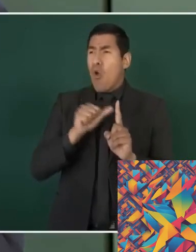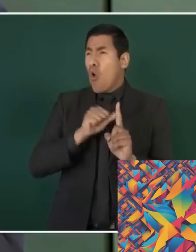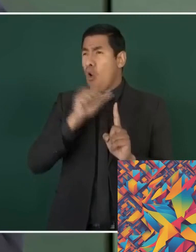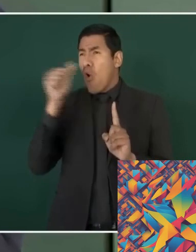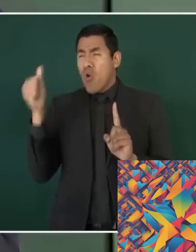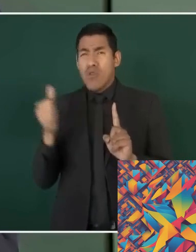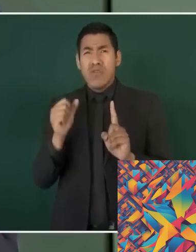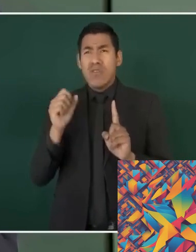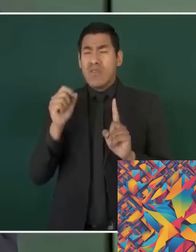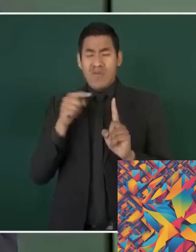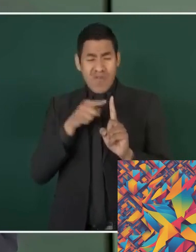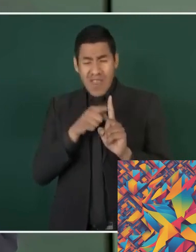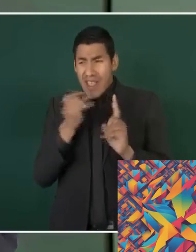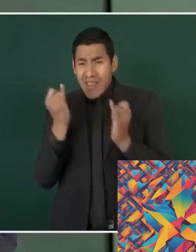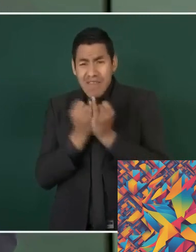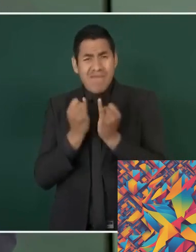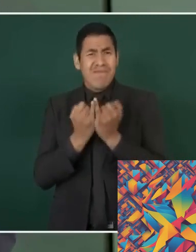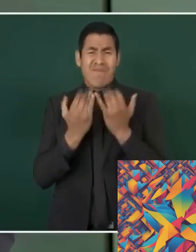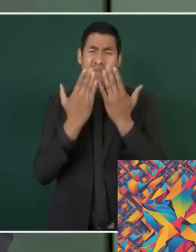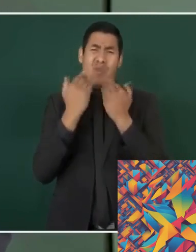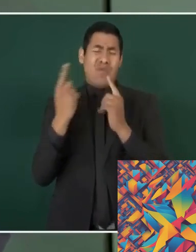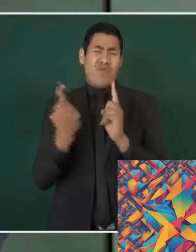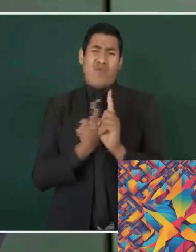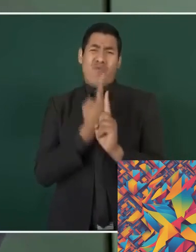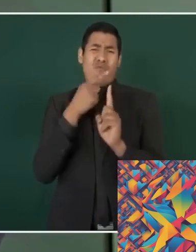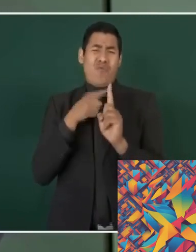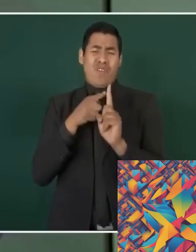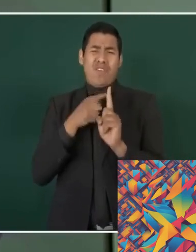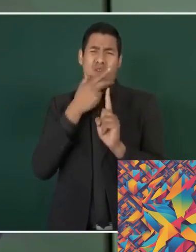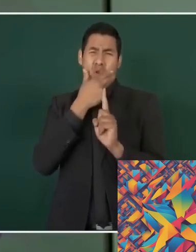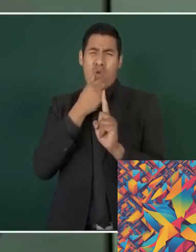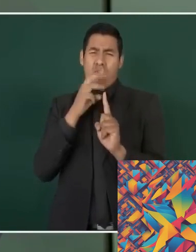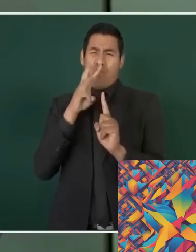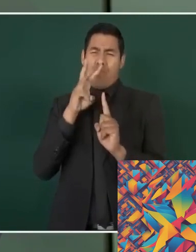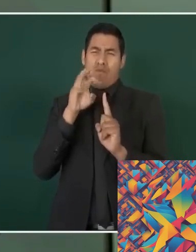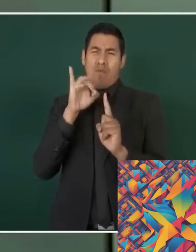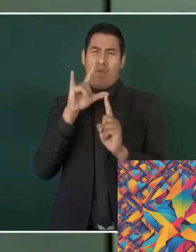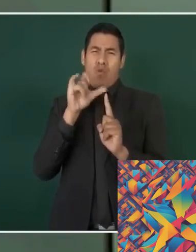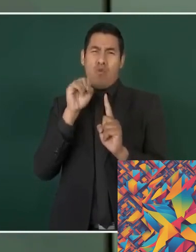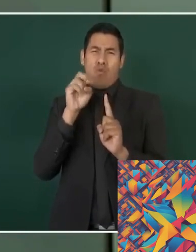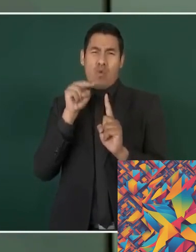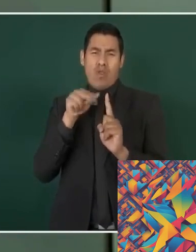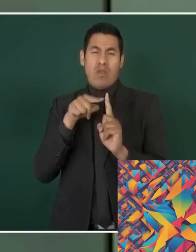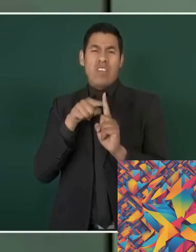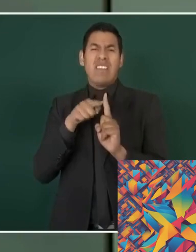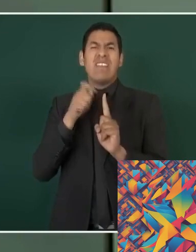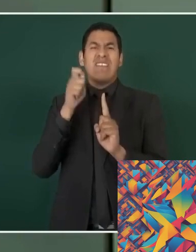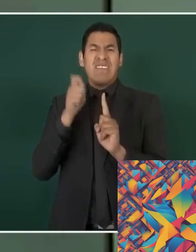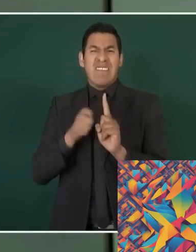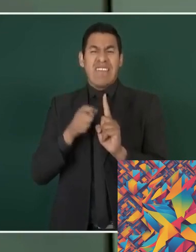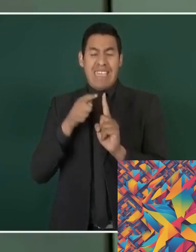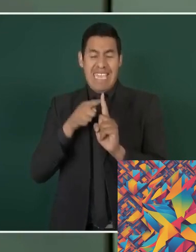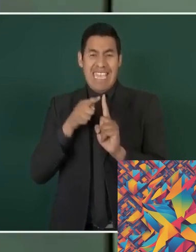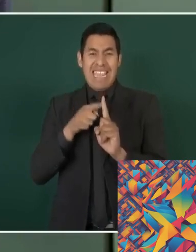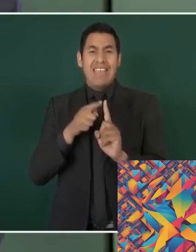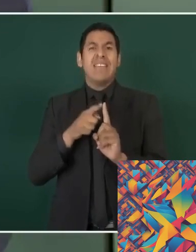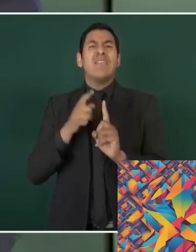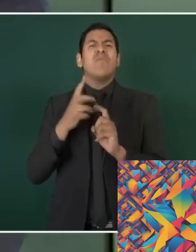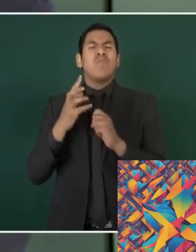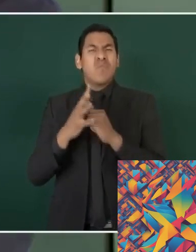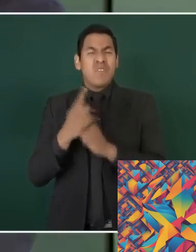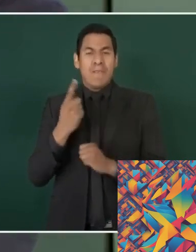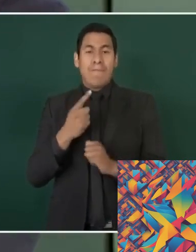visión a largo plazo y cooperación internacional. Es un recordatorio de que, detrás de las estadísticas, hay historias